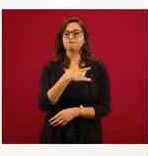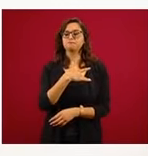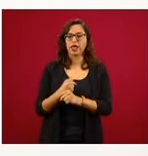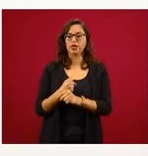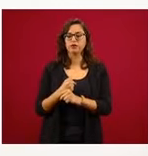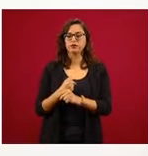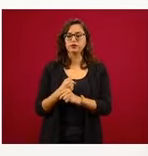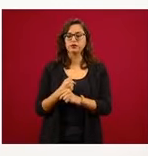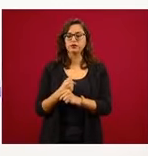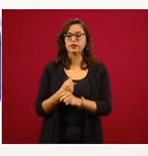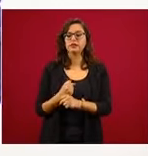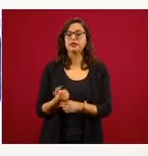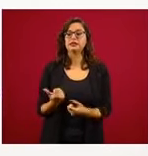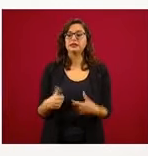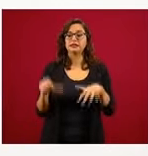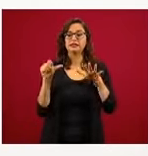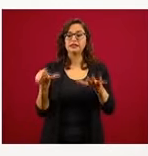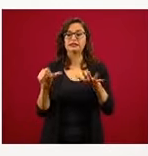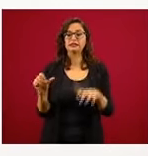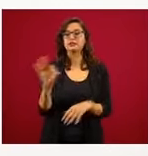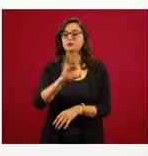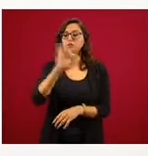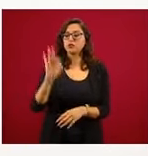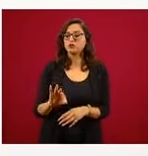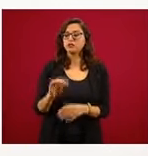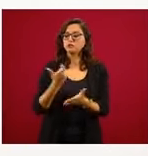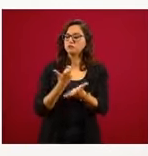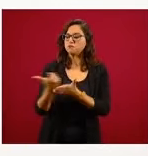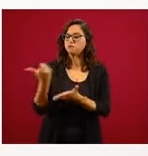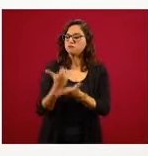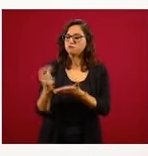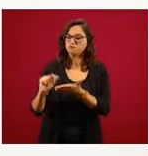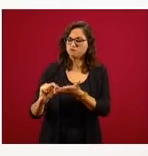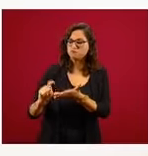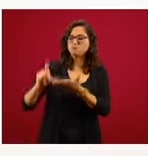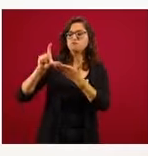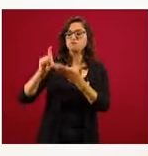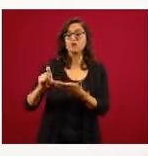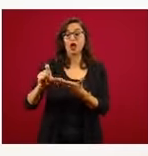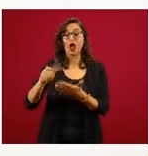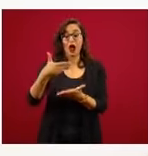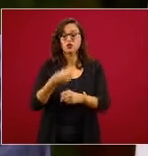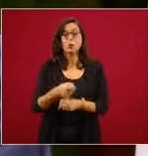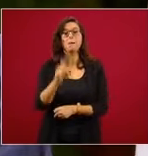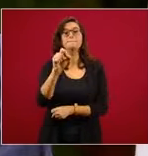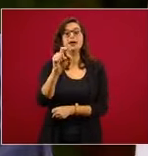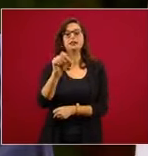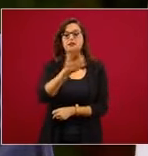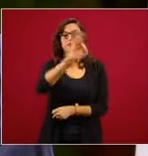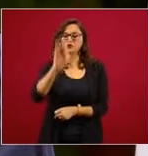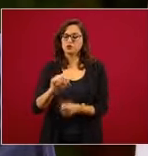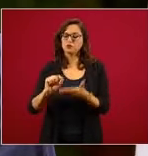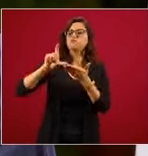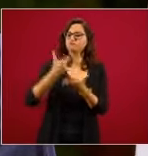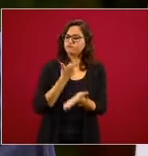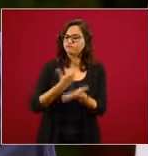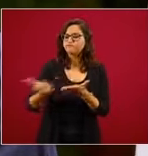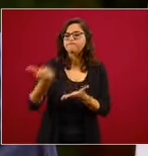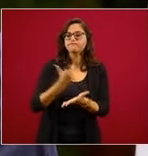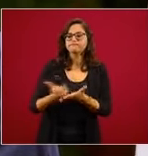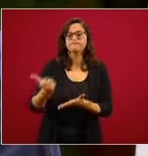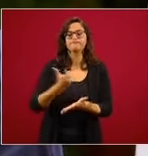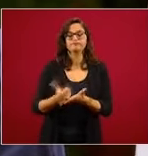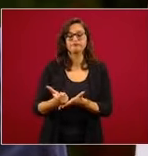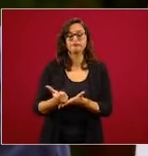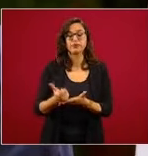año pasado 16 por ciento al salario mínimo, este año 20 por ciento al salario mínimo y